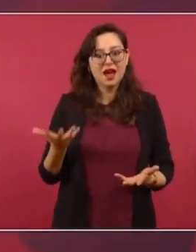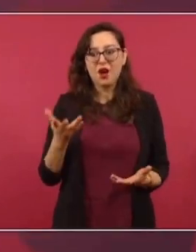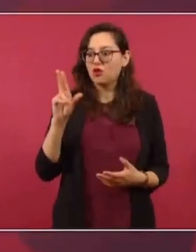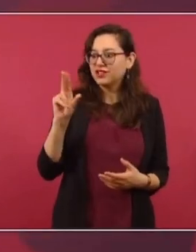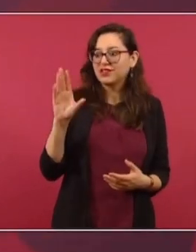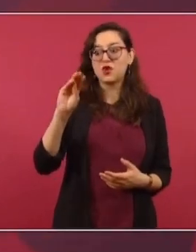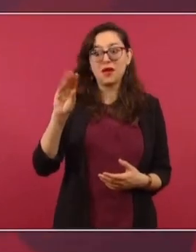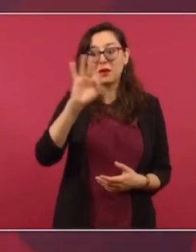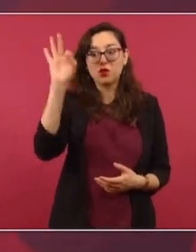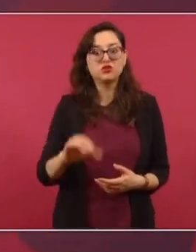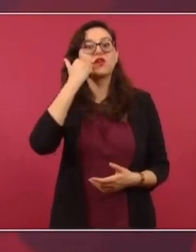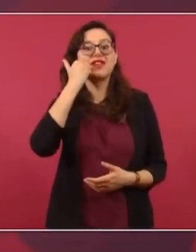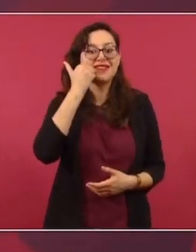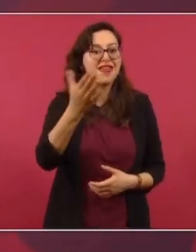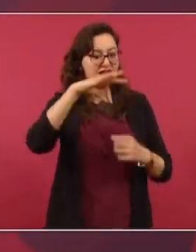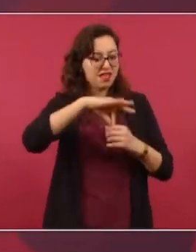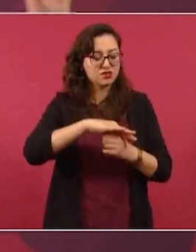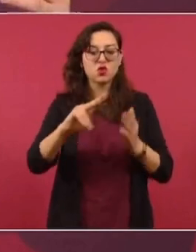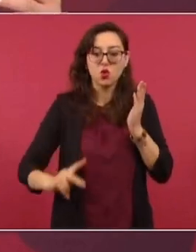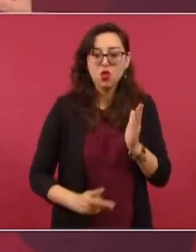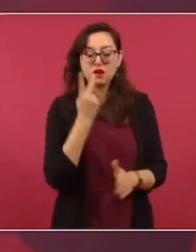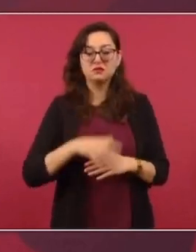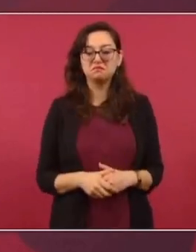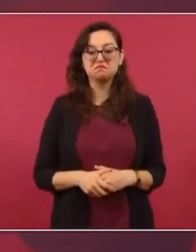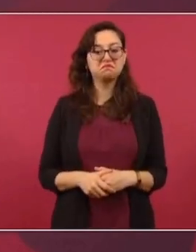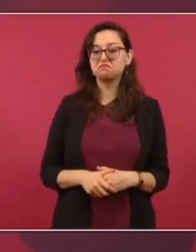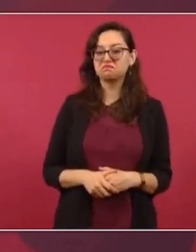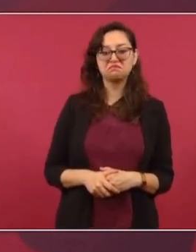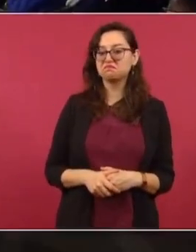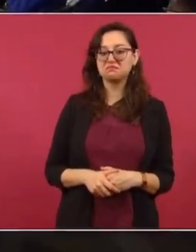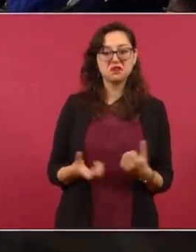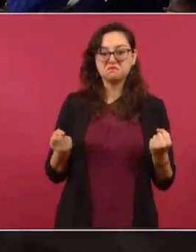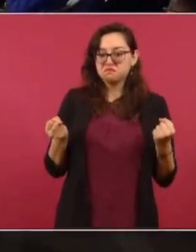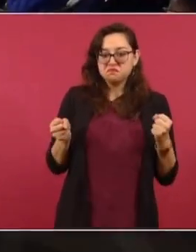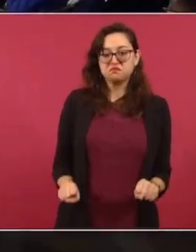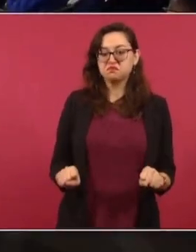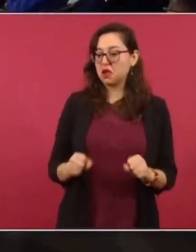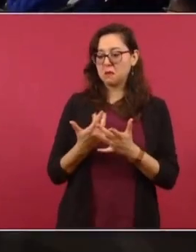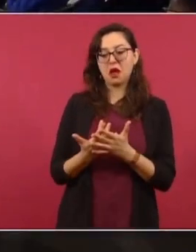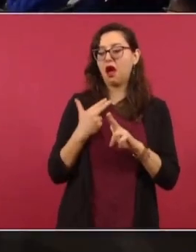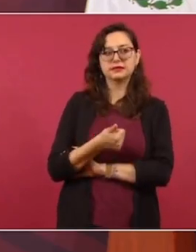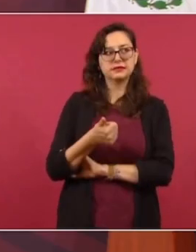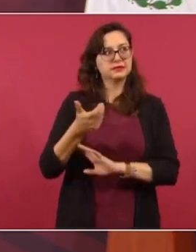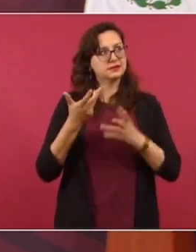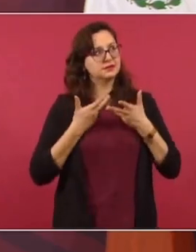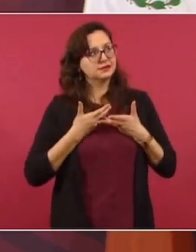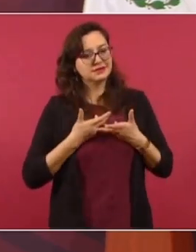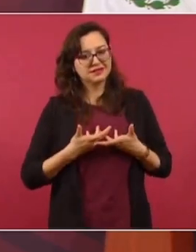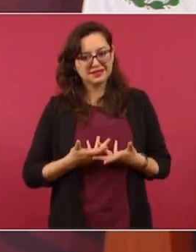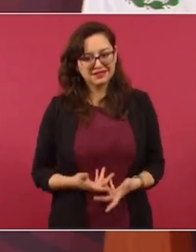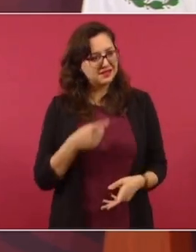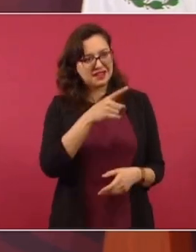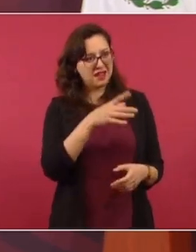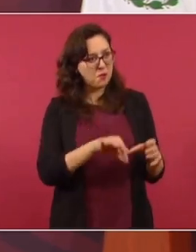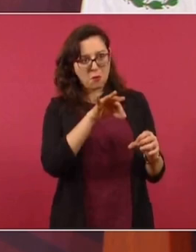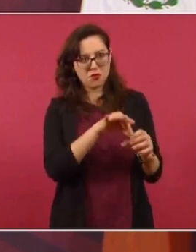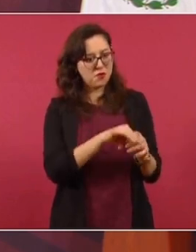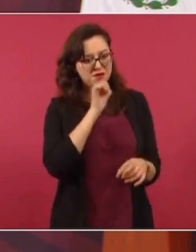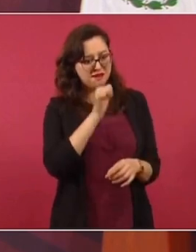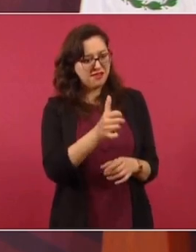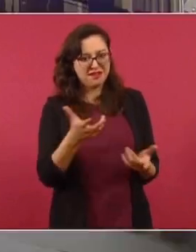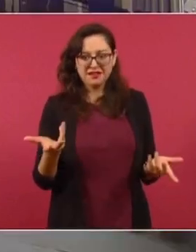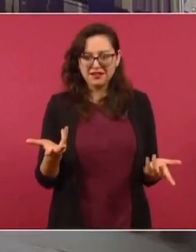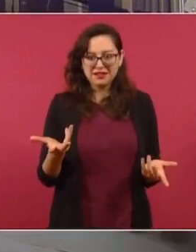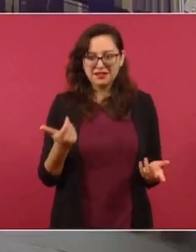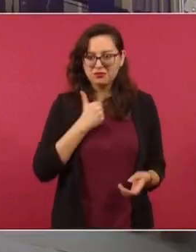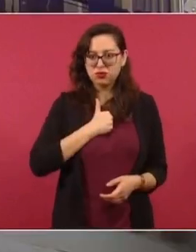80, 90 por ciento y no se quieren quedar hasta el 2026. Entonces, muy lamentable